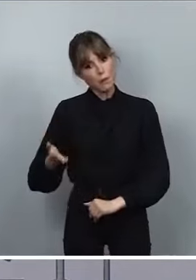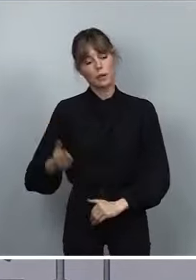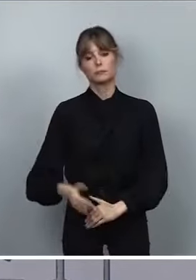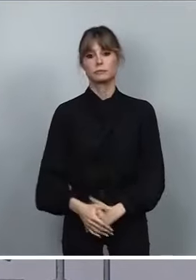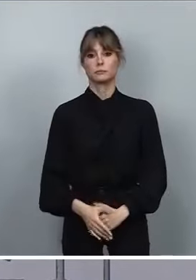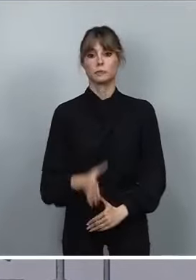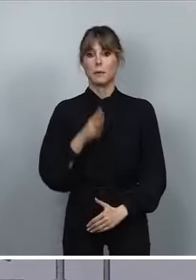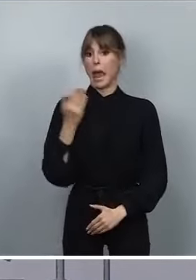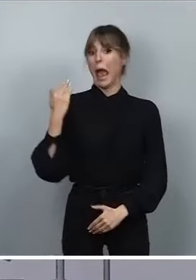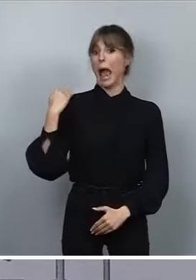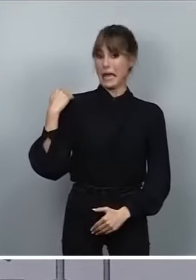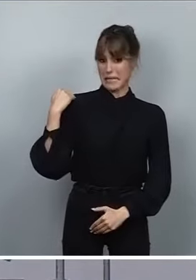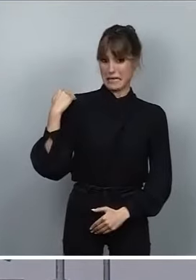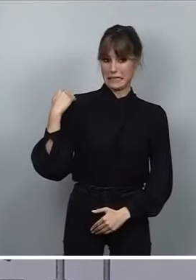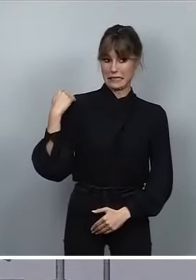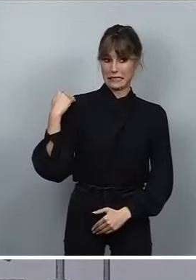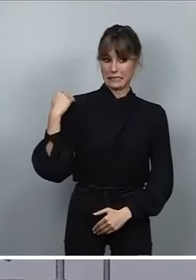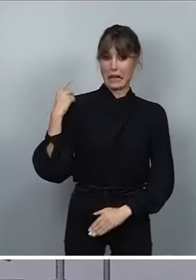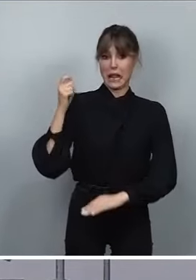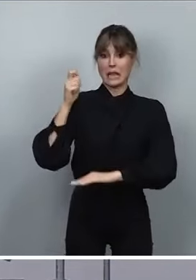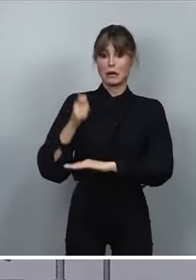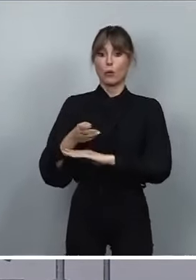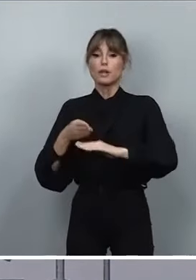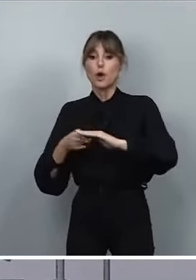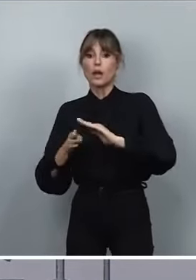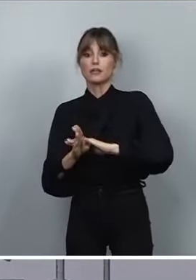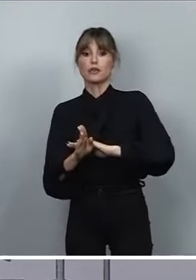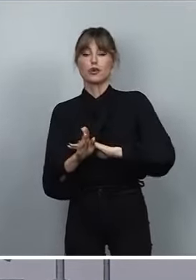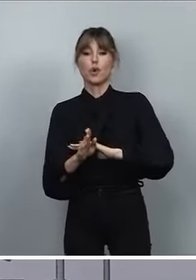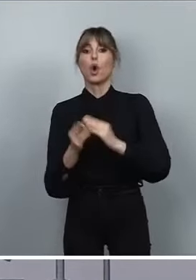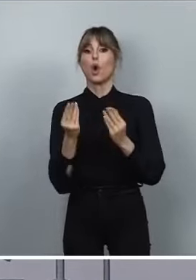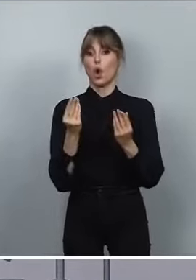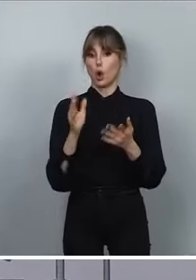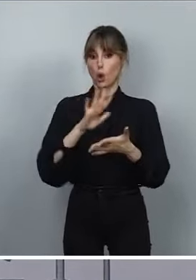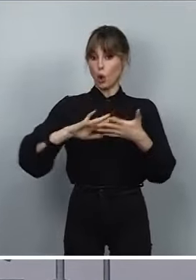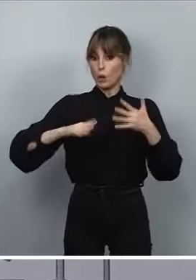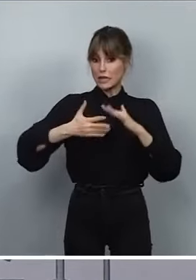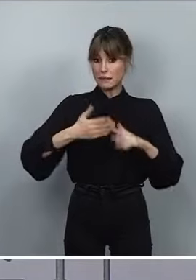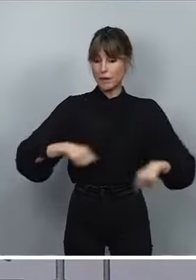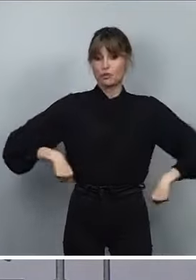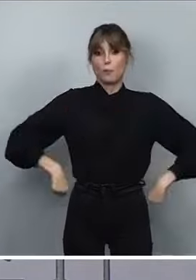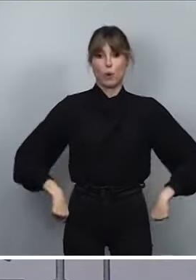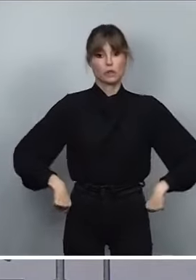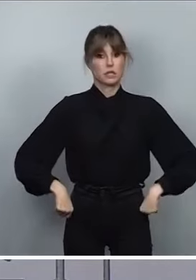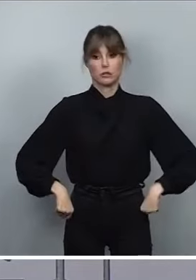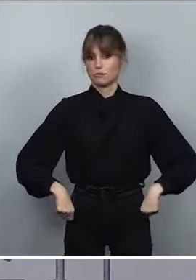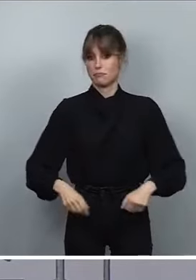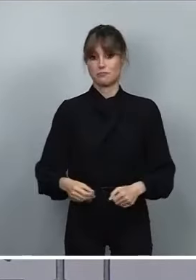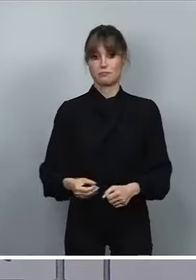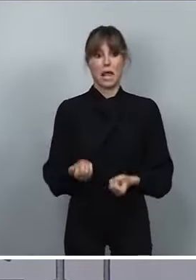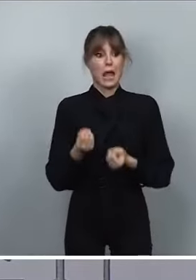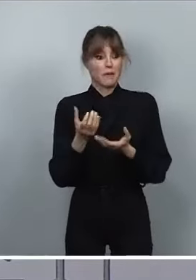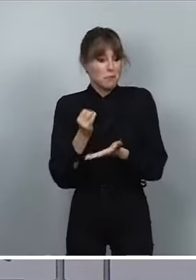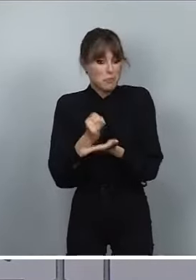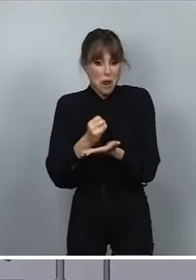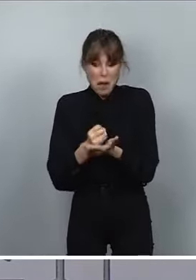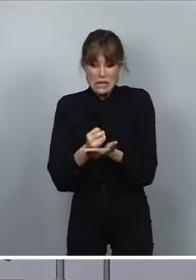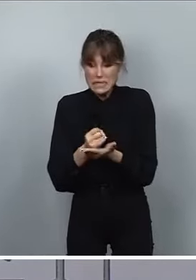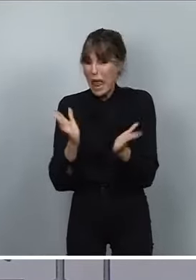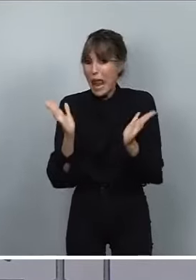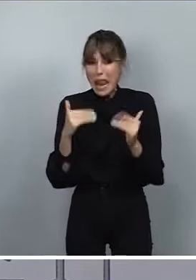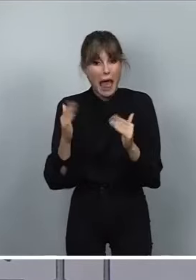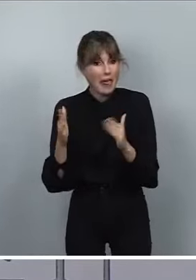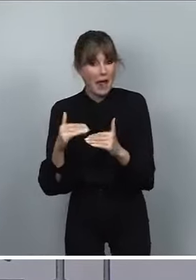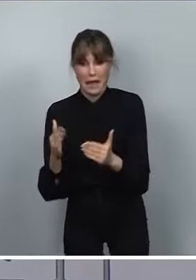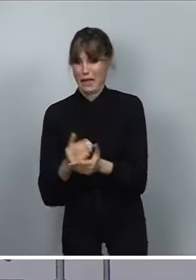por alguien que ayer entró en sede judicial con la mano en los bolsillos. Todas sus afirmaciones no había ni una sola prueba, ni